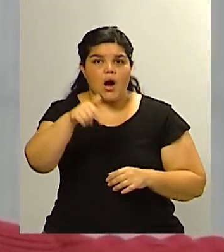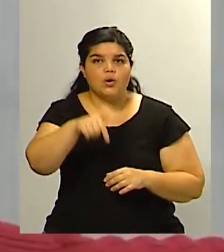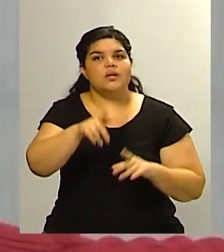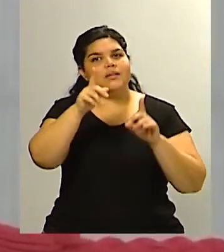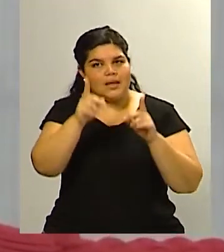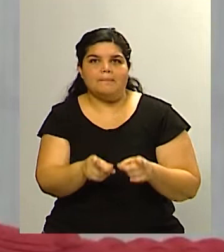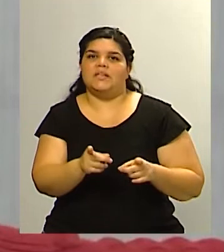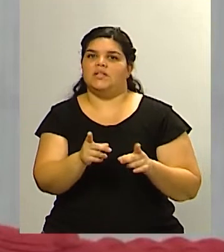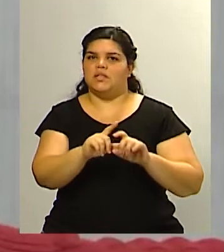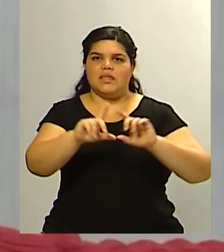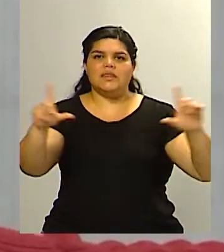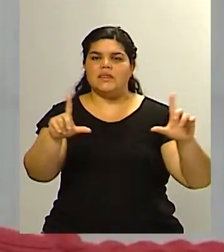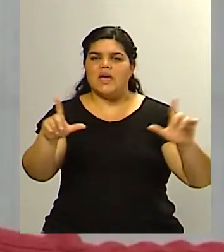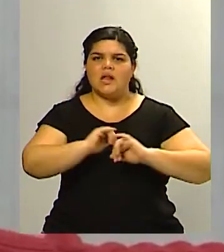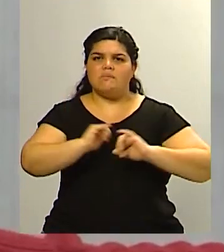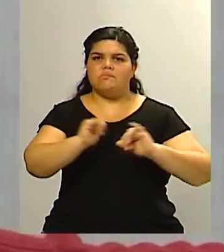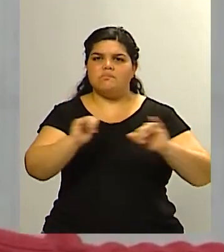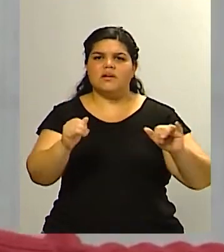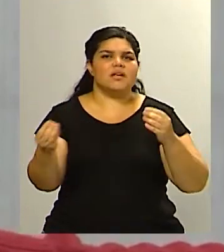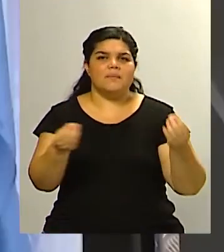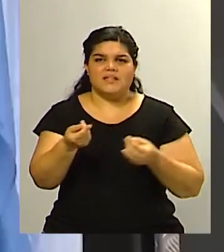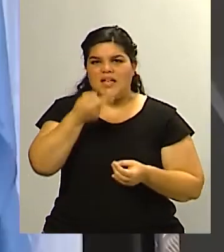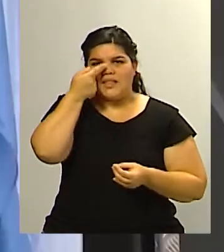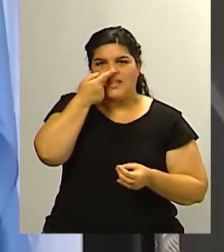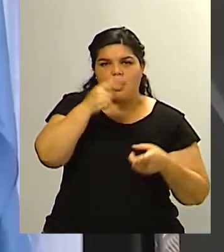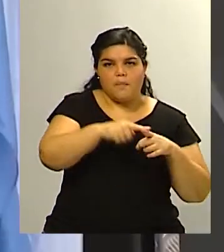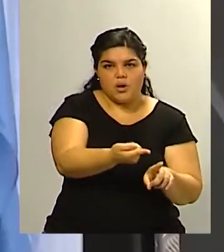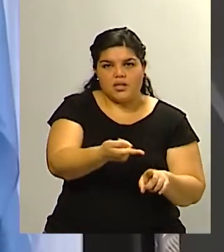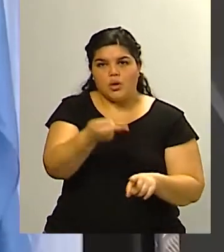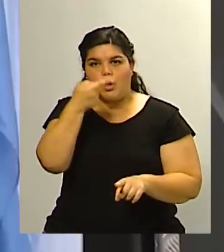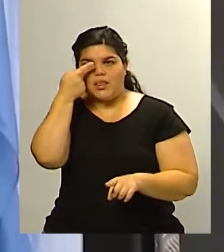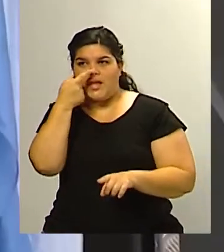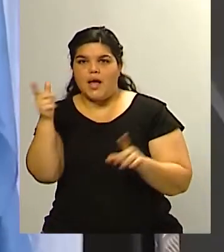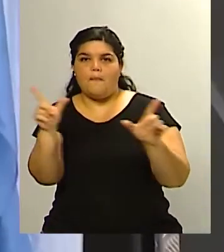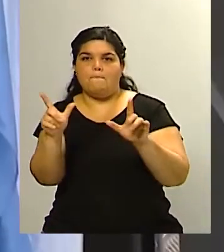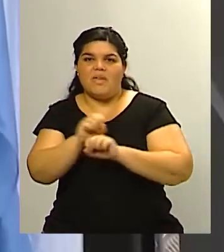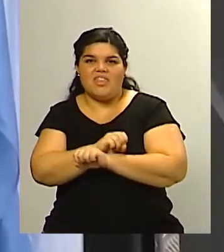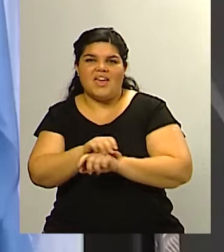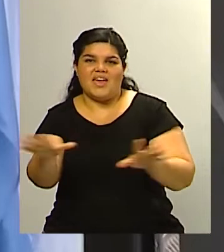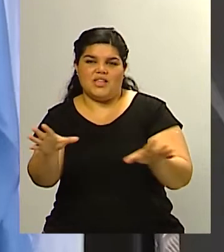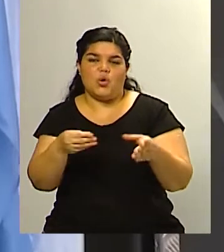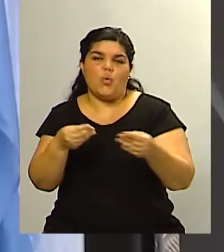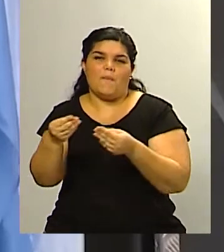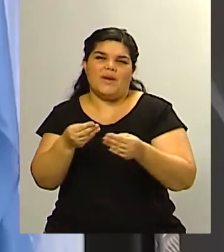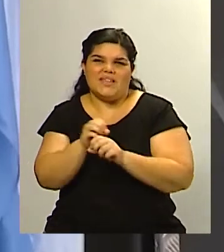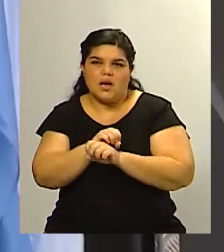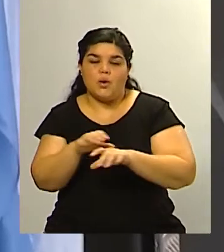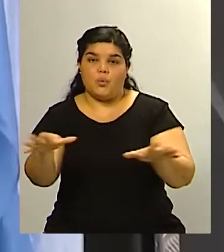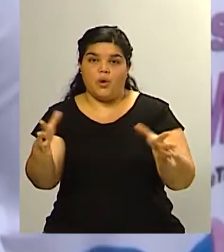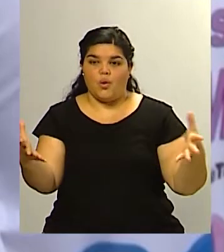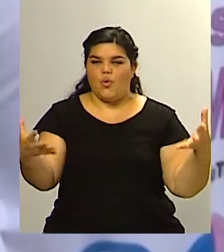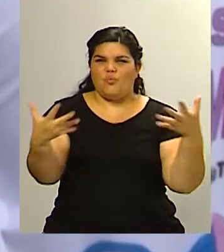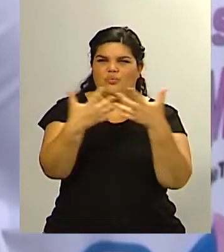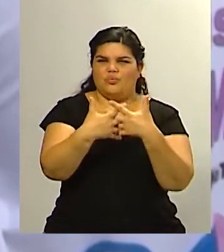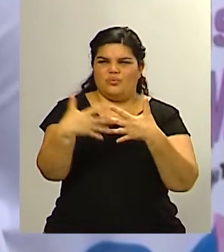qué digo esto? porque los intereses políticos están muy mezclados con los intereses mediáticos o empresariales de los medios entonces ahí